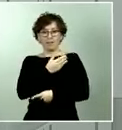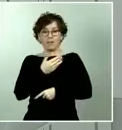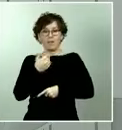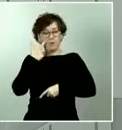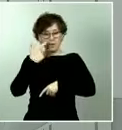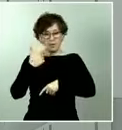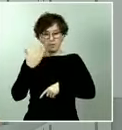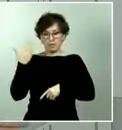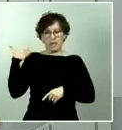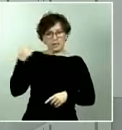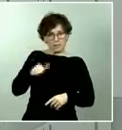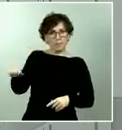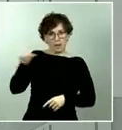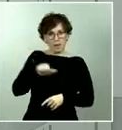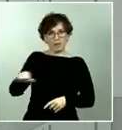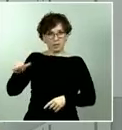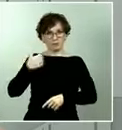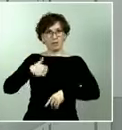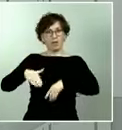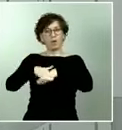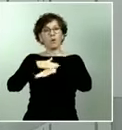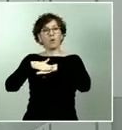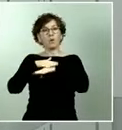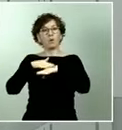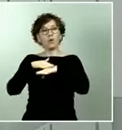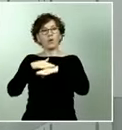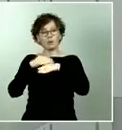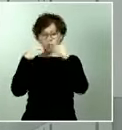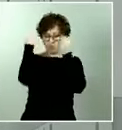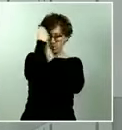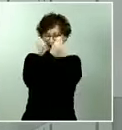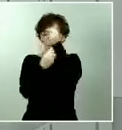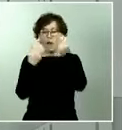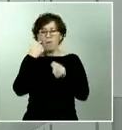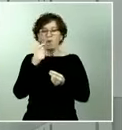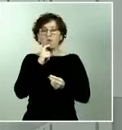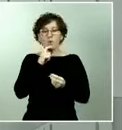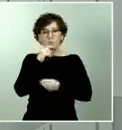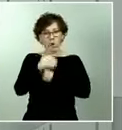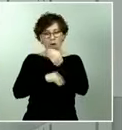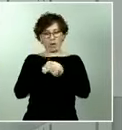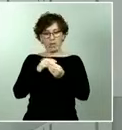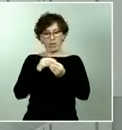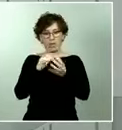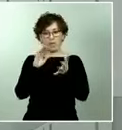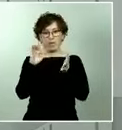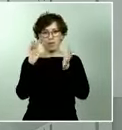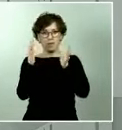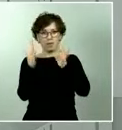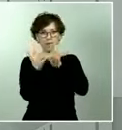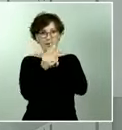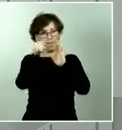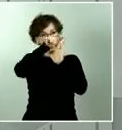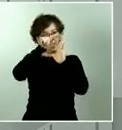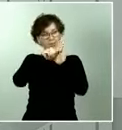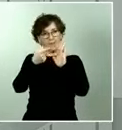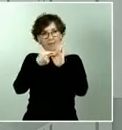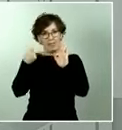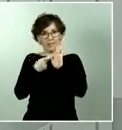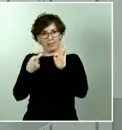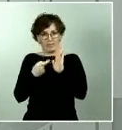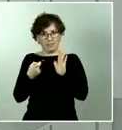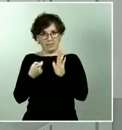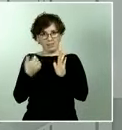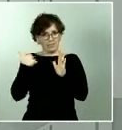trabajando en todas las medidas del proceso de transición o desescalado. El presidente del Gobierno ya anunció también en su momento que esto se haría